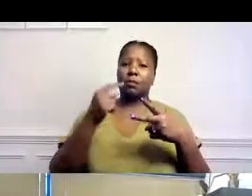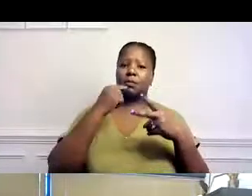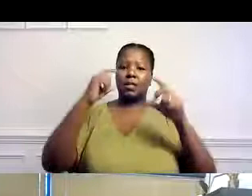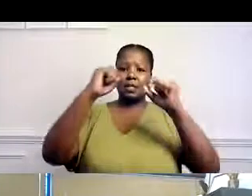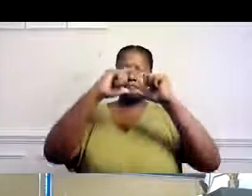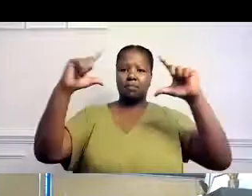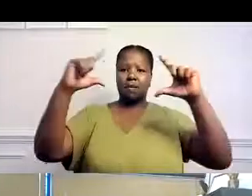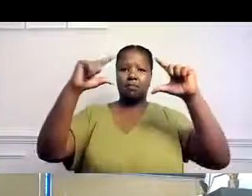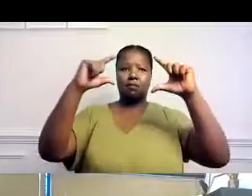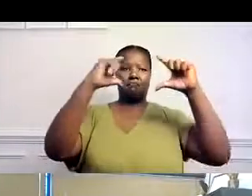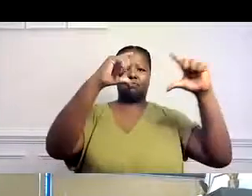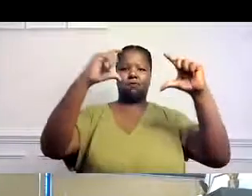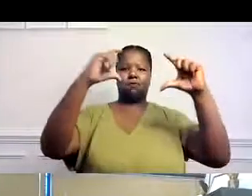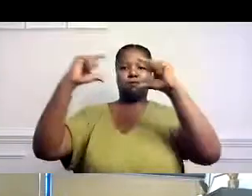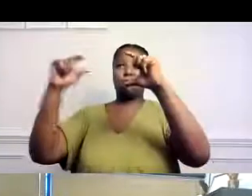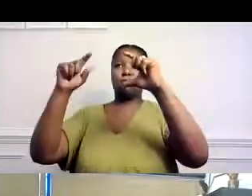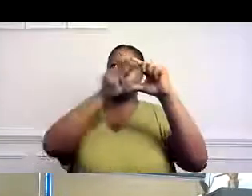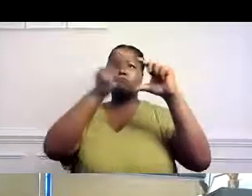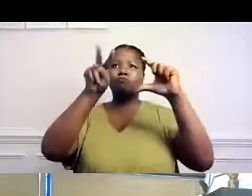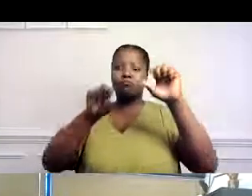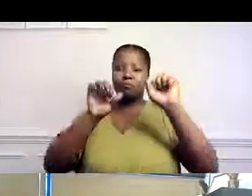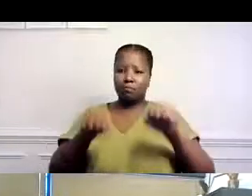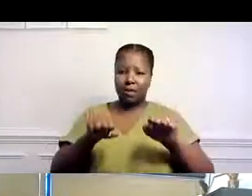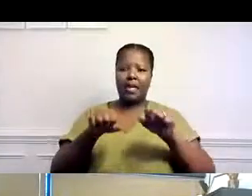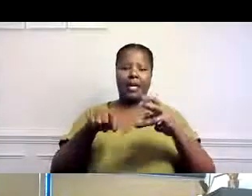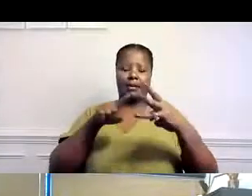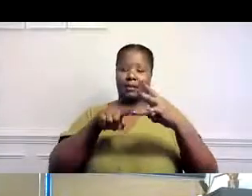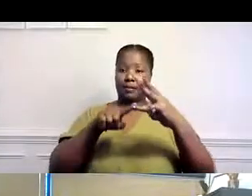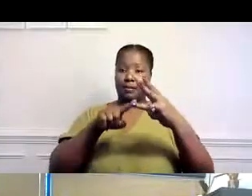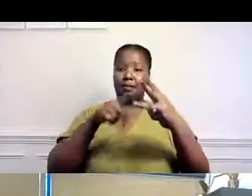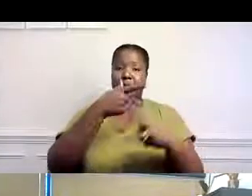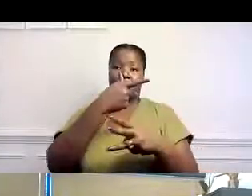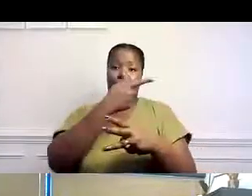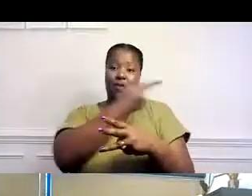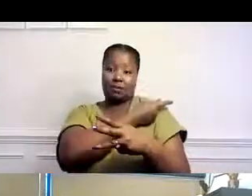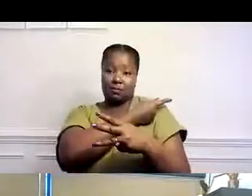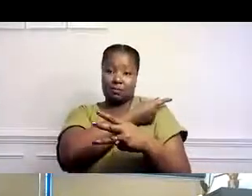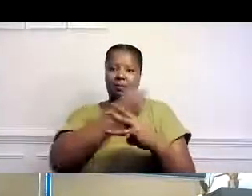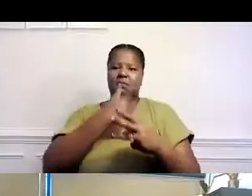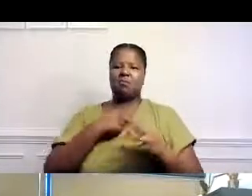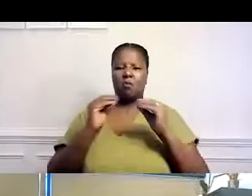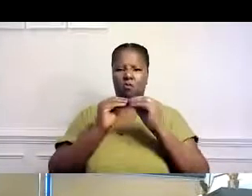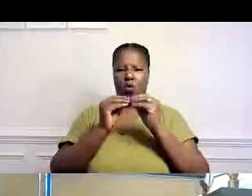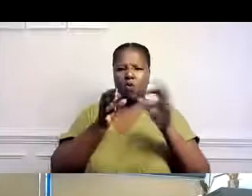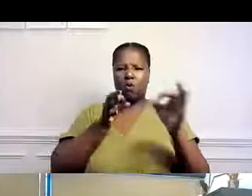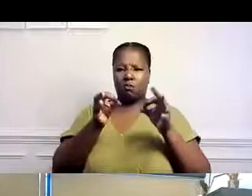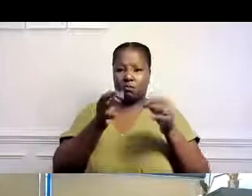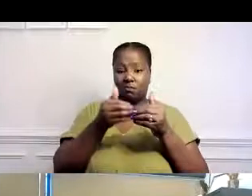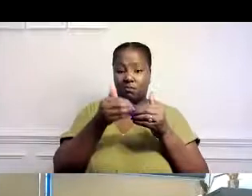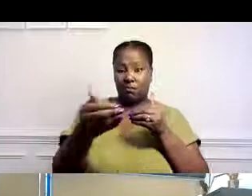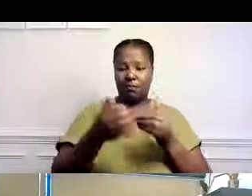Lo que son las firmas, lo cual voy a hablar aquí en breve. Y también vacunas. Próxima página, por favor.